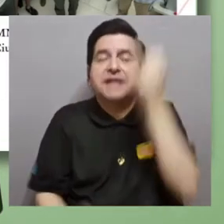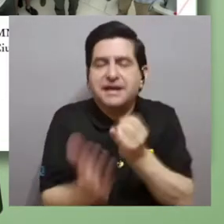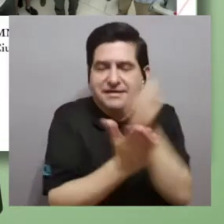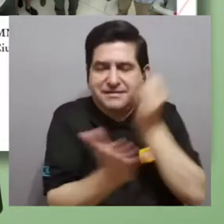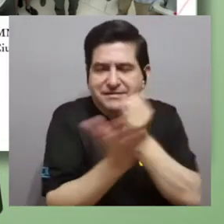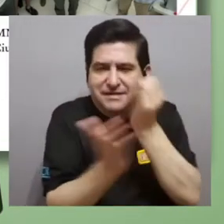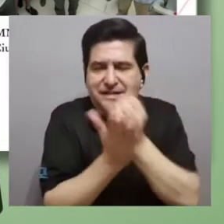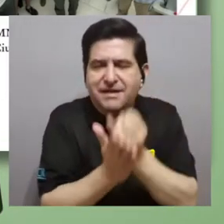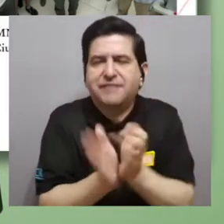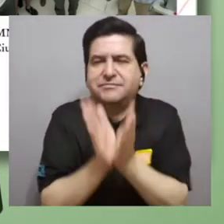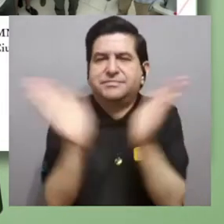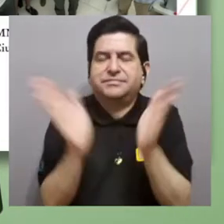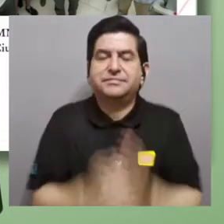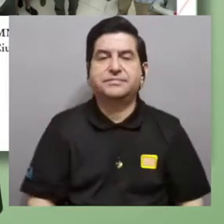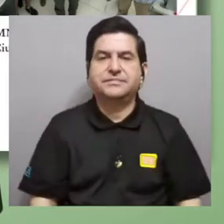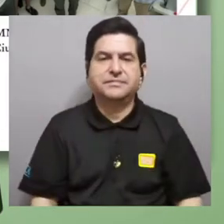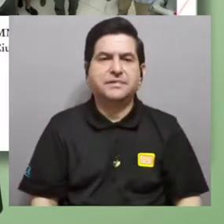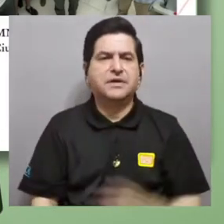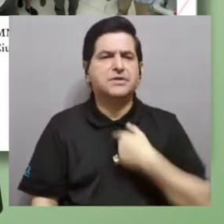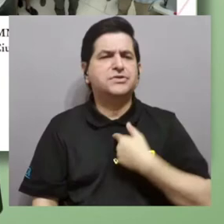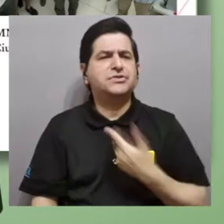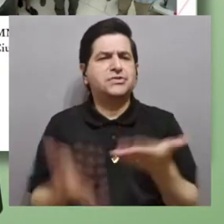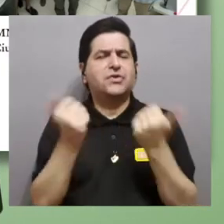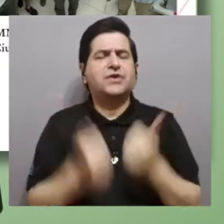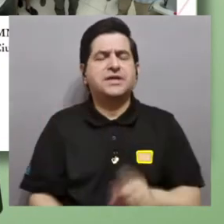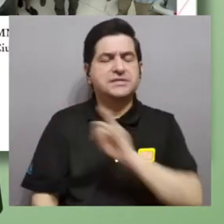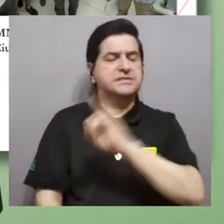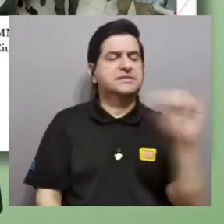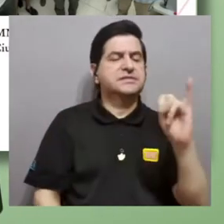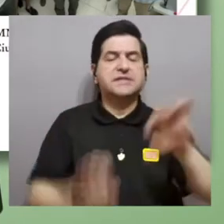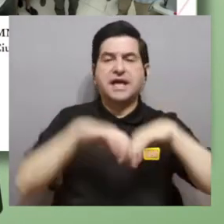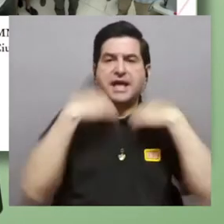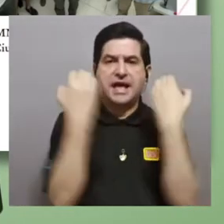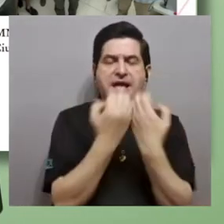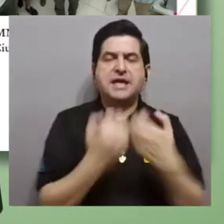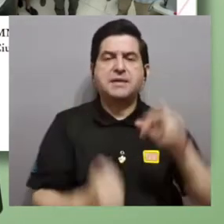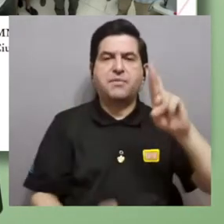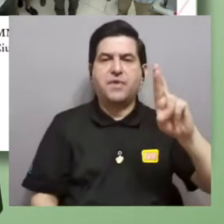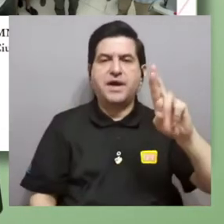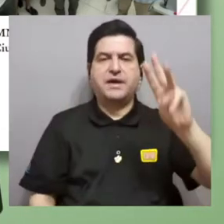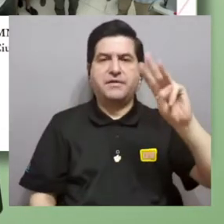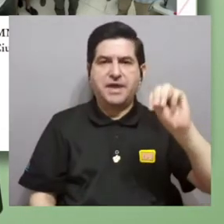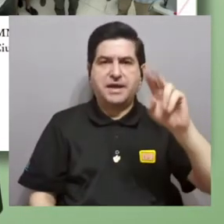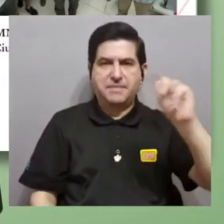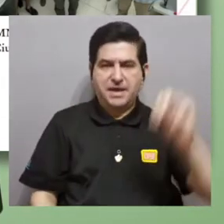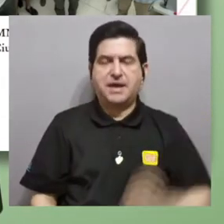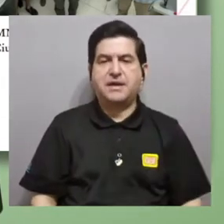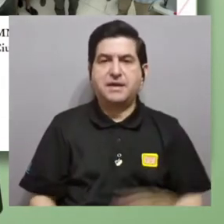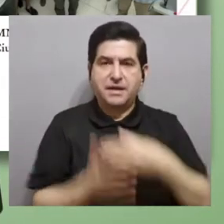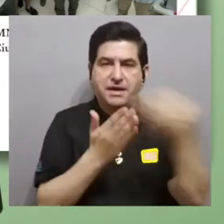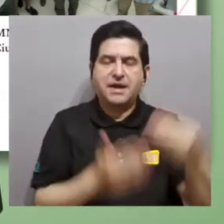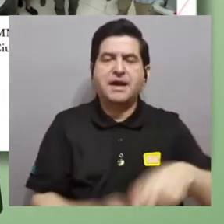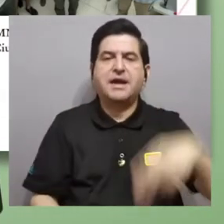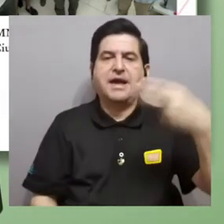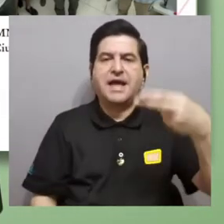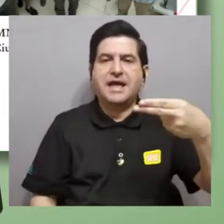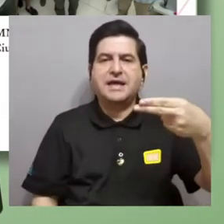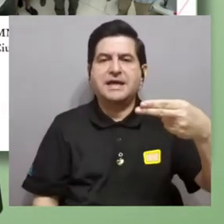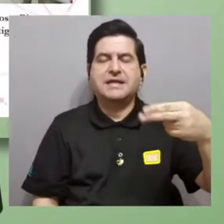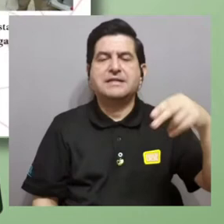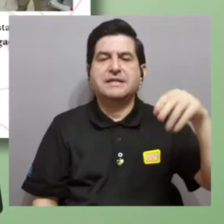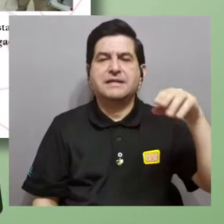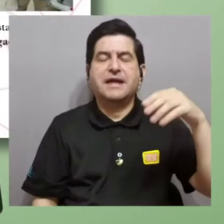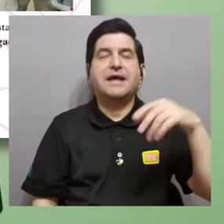línea de tendencia de investigación. Aquí quise poner, por ejemplo, en el lado izquierdo, el equipo de resonancia magnética que acaban de adquirir en el